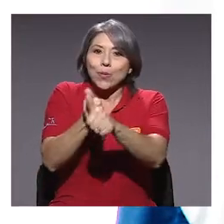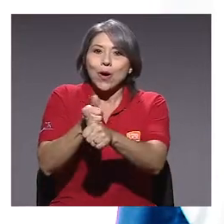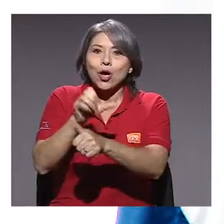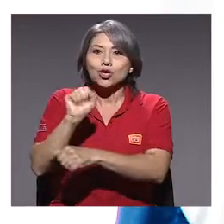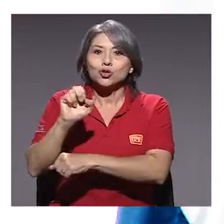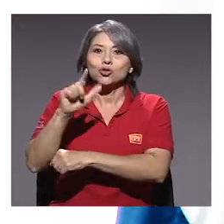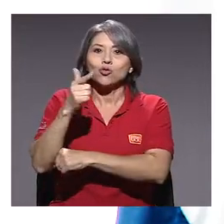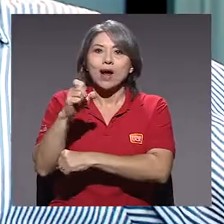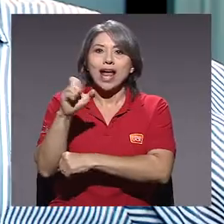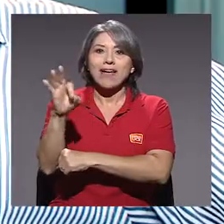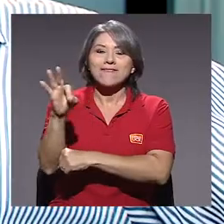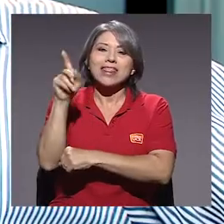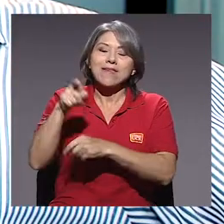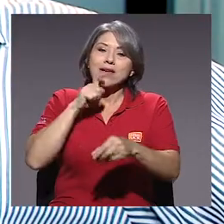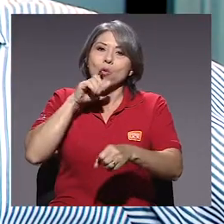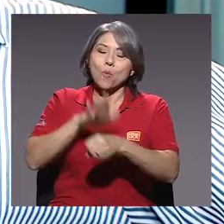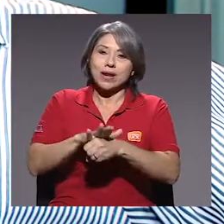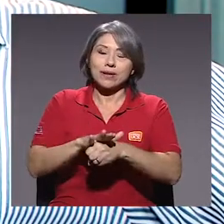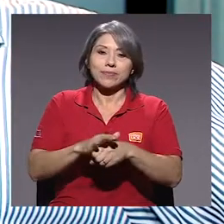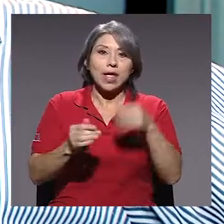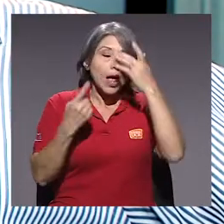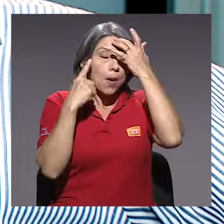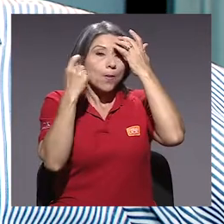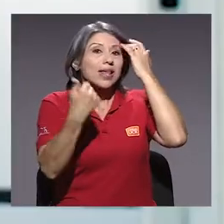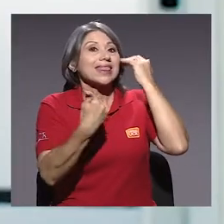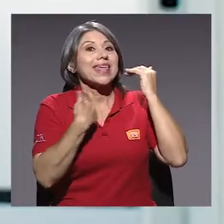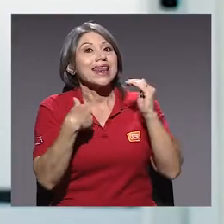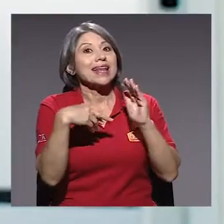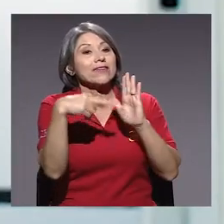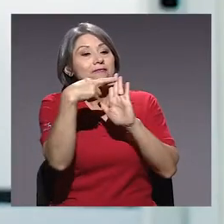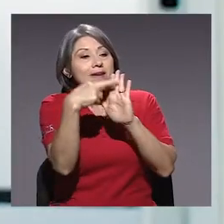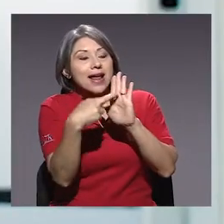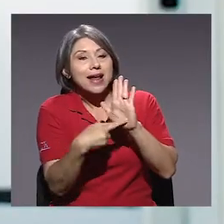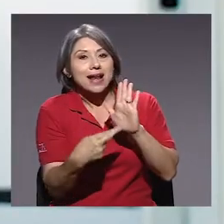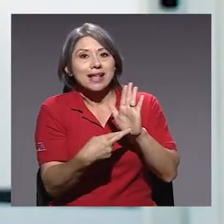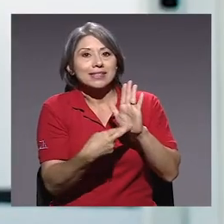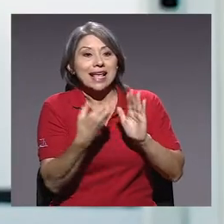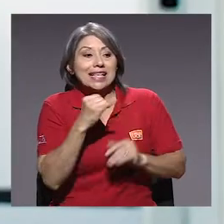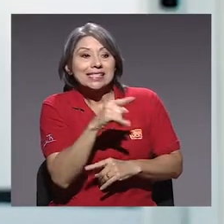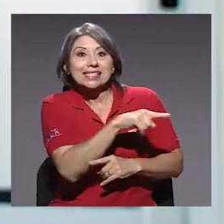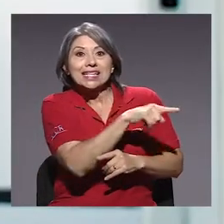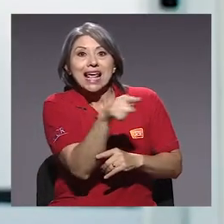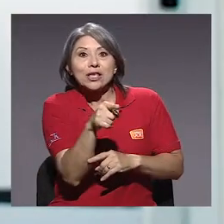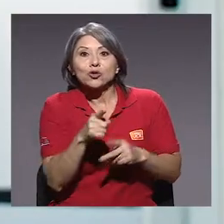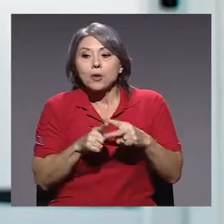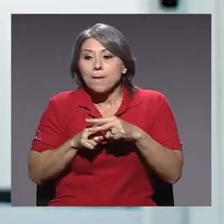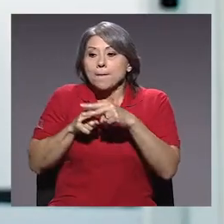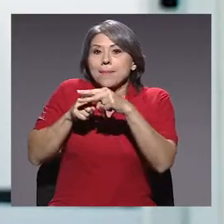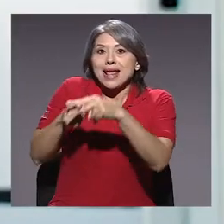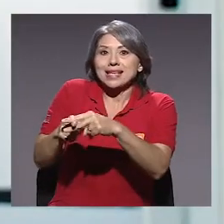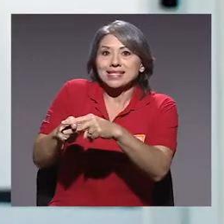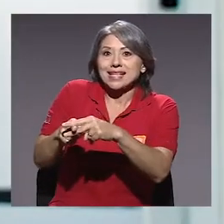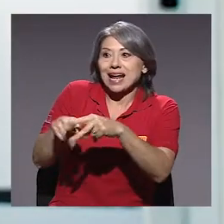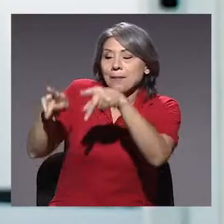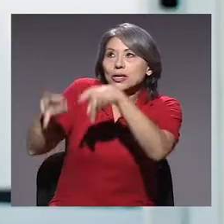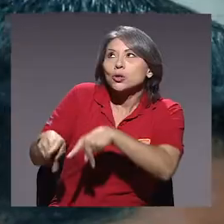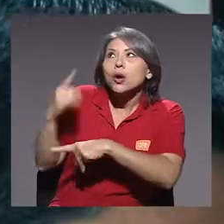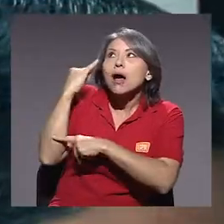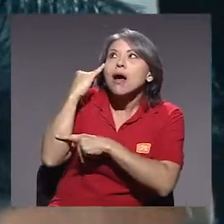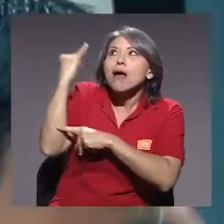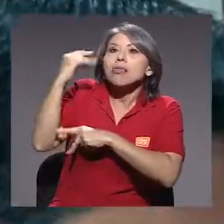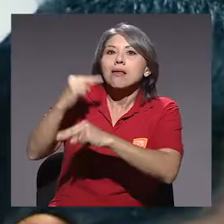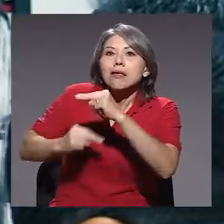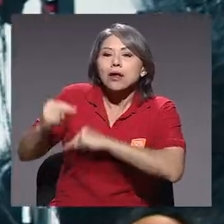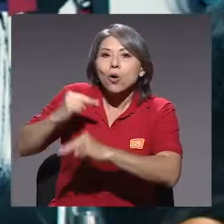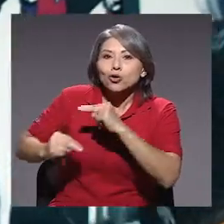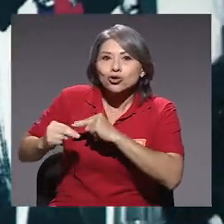que cumplir y hacer valer. Por tener un marco regulatorio como el que tienen, prestar a un emprendedor por solo